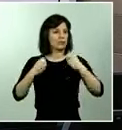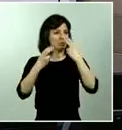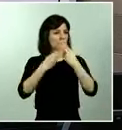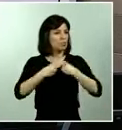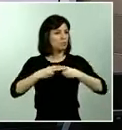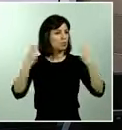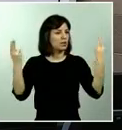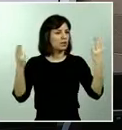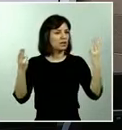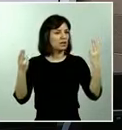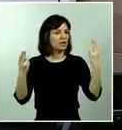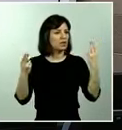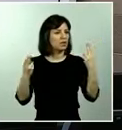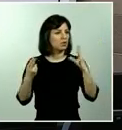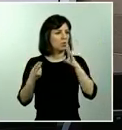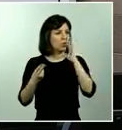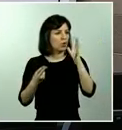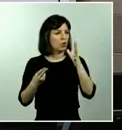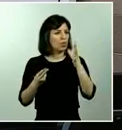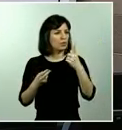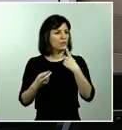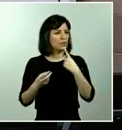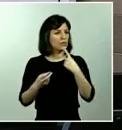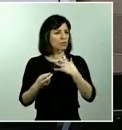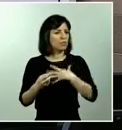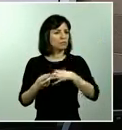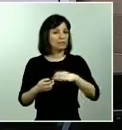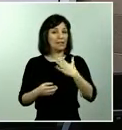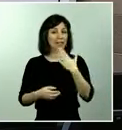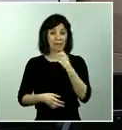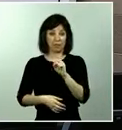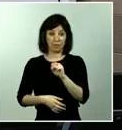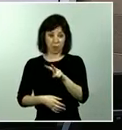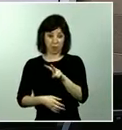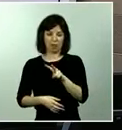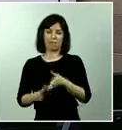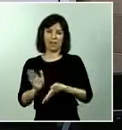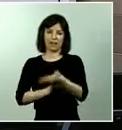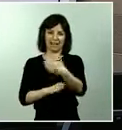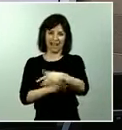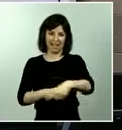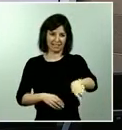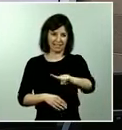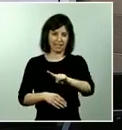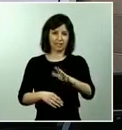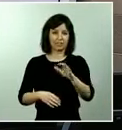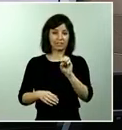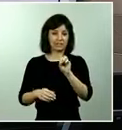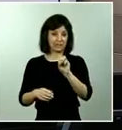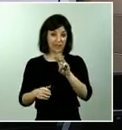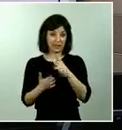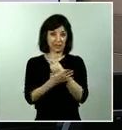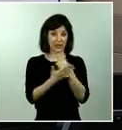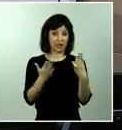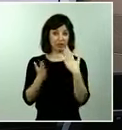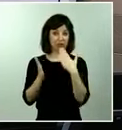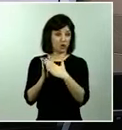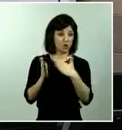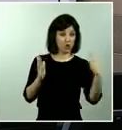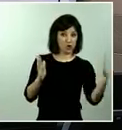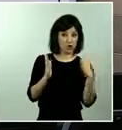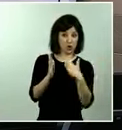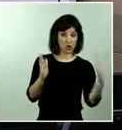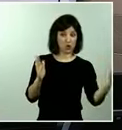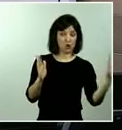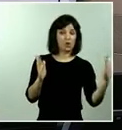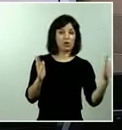la posibilidad de que los niños salgan a la calle entonces de 13 a 18 que es la mayoría de edad ¿cuál va a